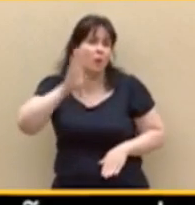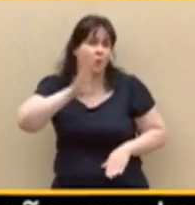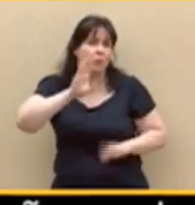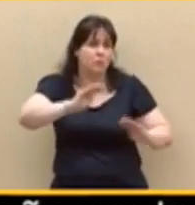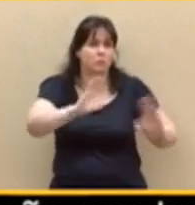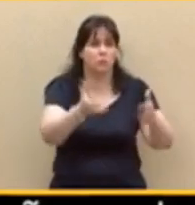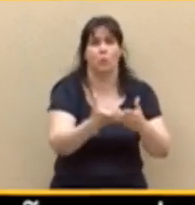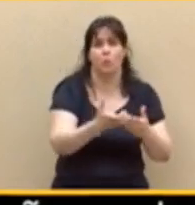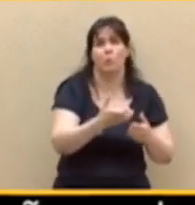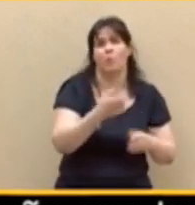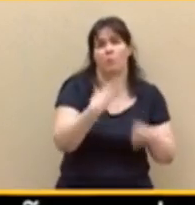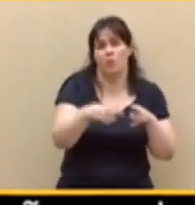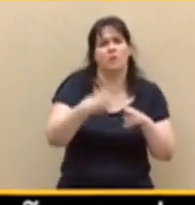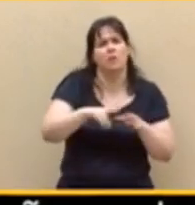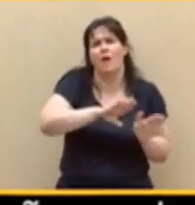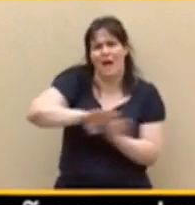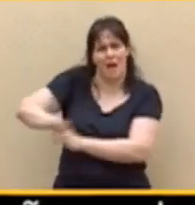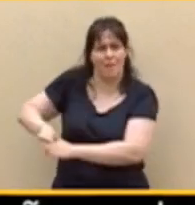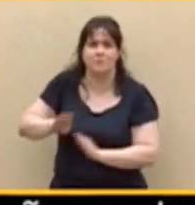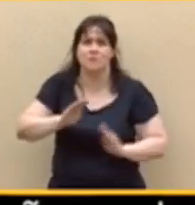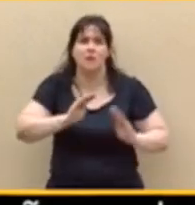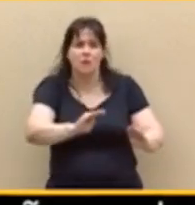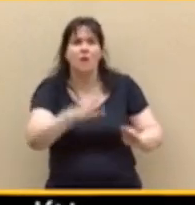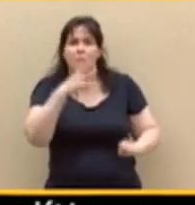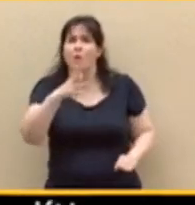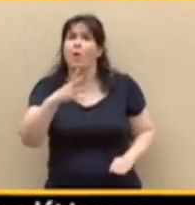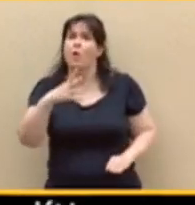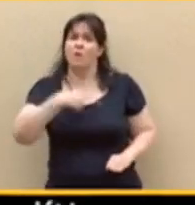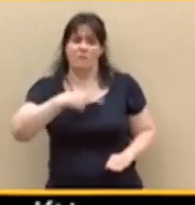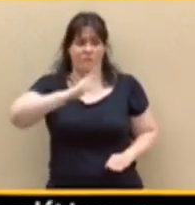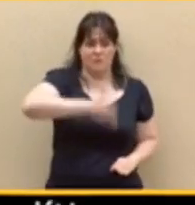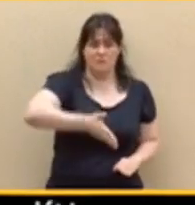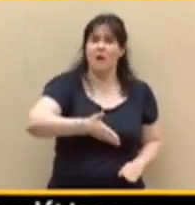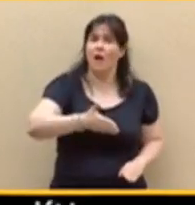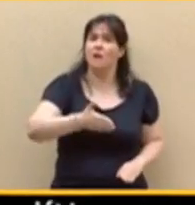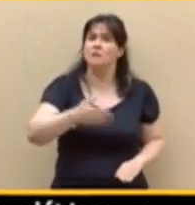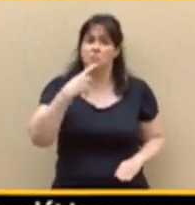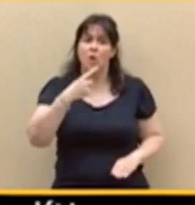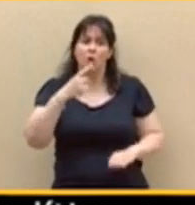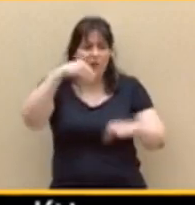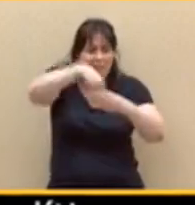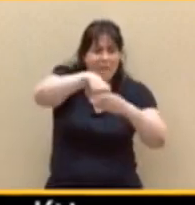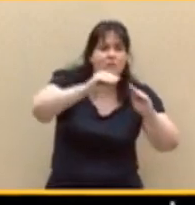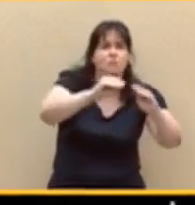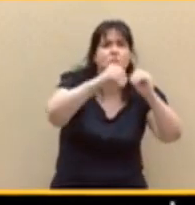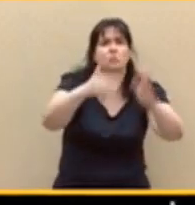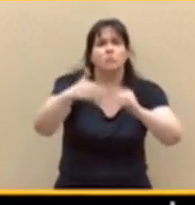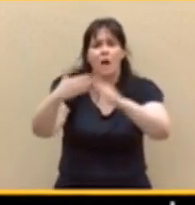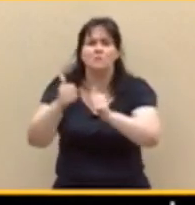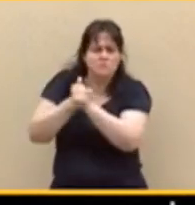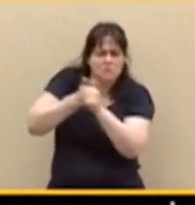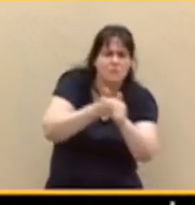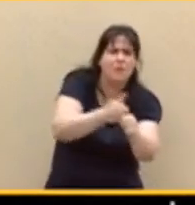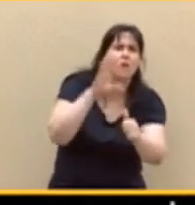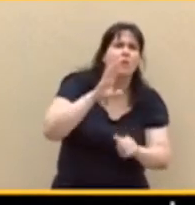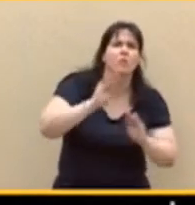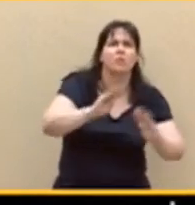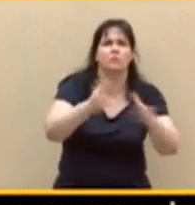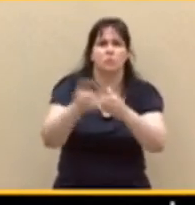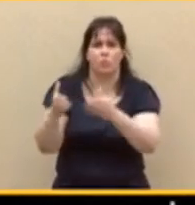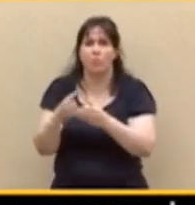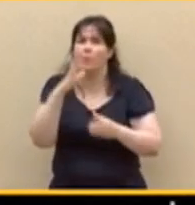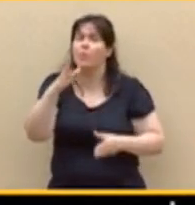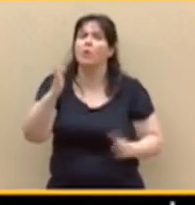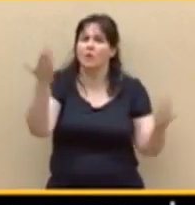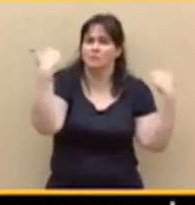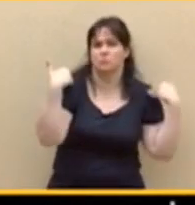Son los fiscales decentes que, pese a que entran en sus casas, persiguen la corrupción de su partido. Son los profesionales de la sanidad, de la educación, de